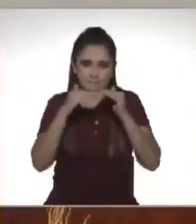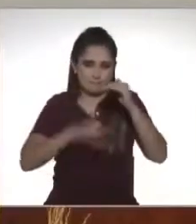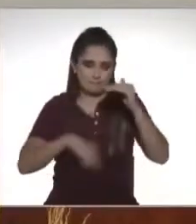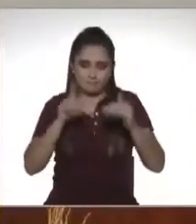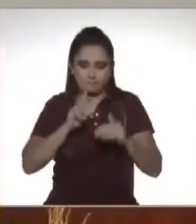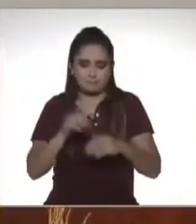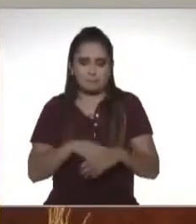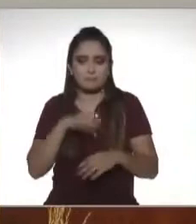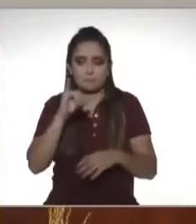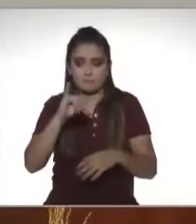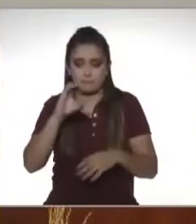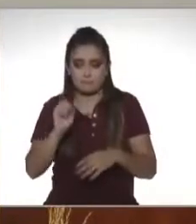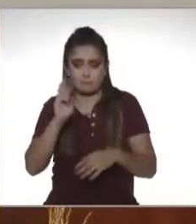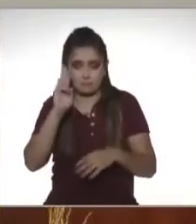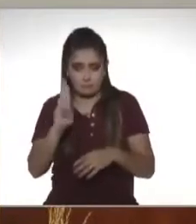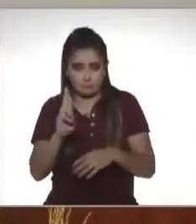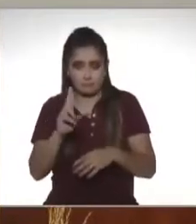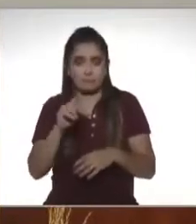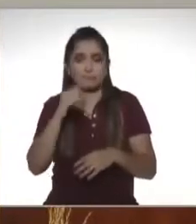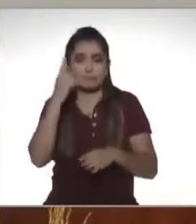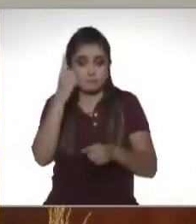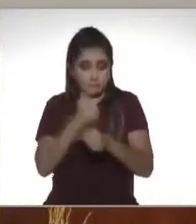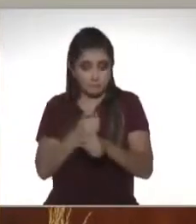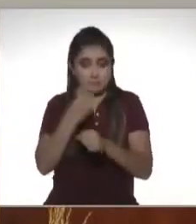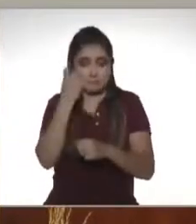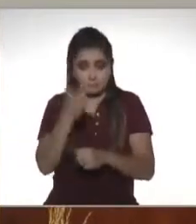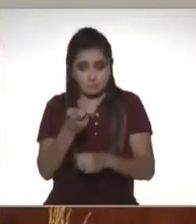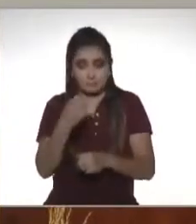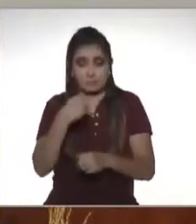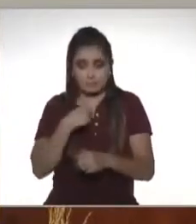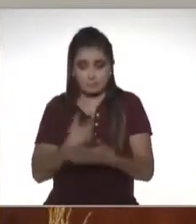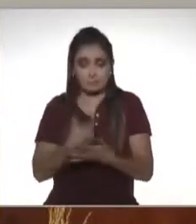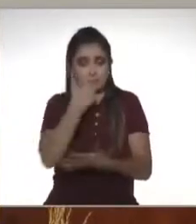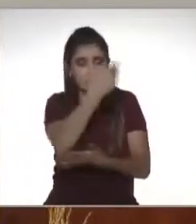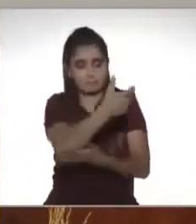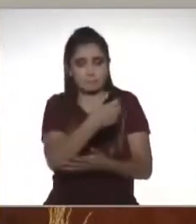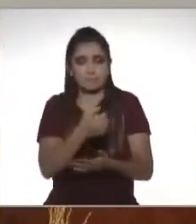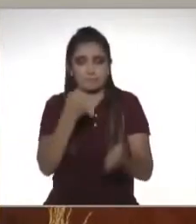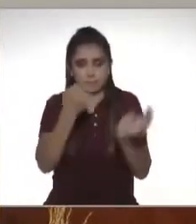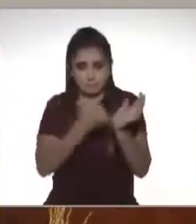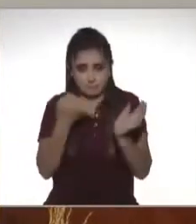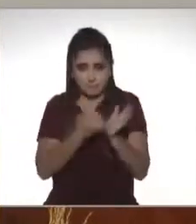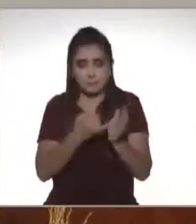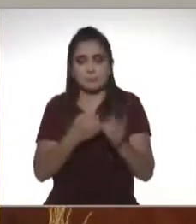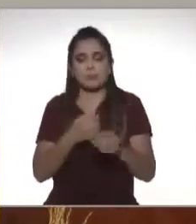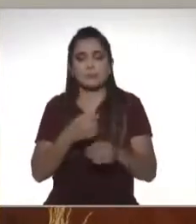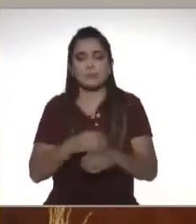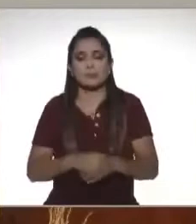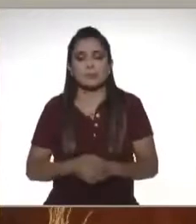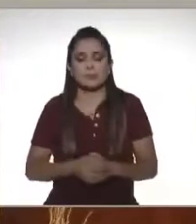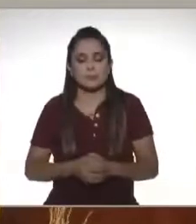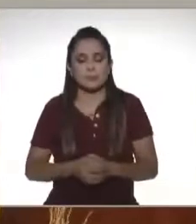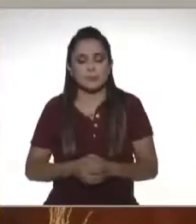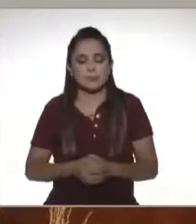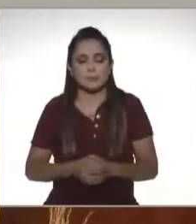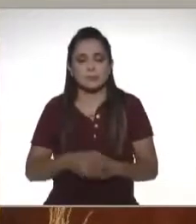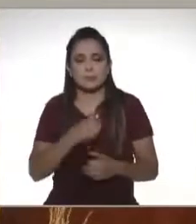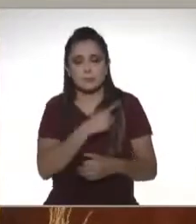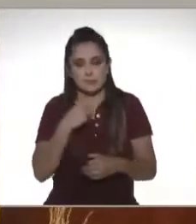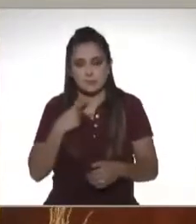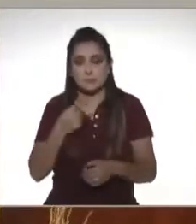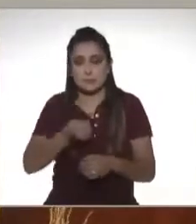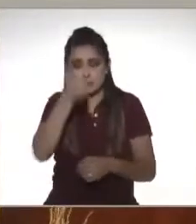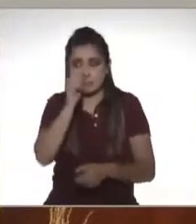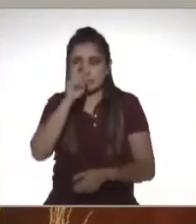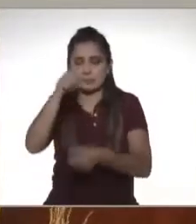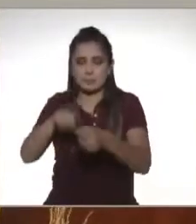ICR, uno de los primeros pasos que tenemos que emprender para empezar a pagar nuestros impuestos y vivir en esta cultura de la legalidad es darnos de alta en